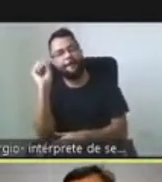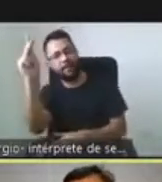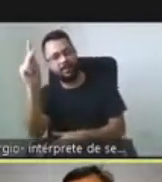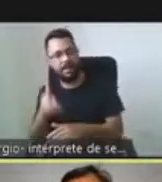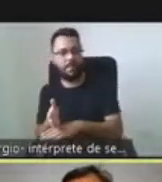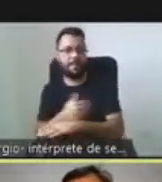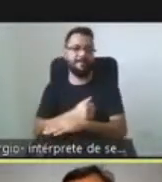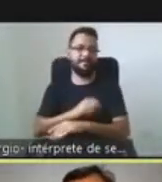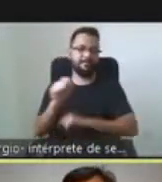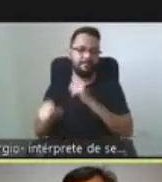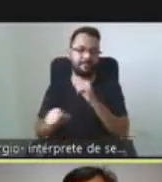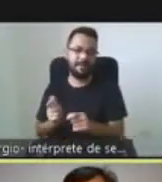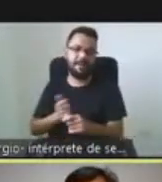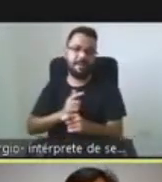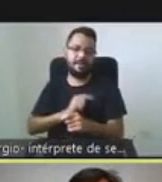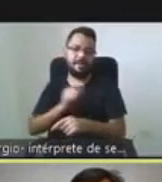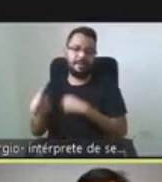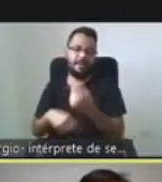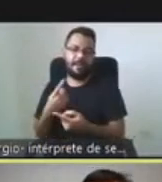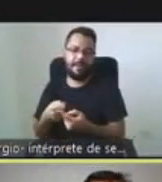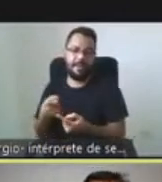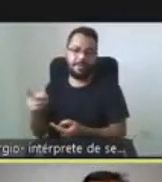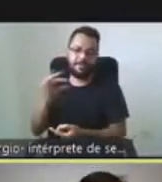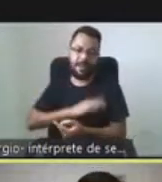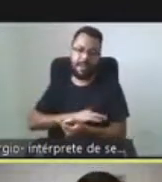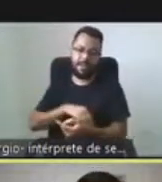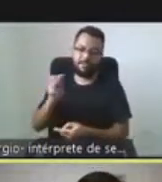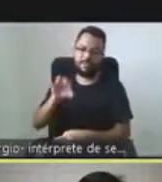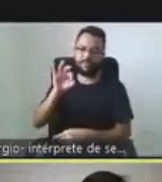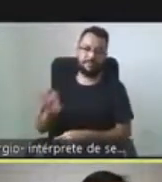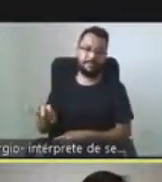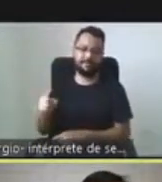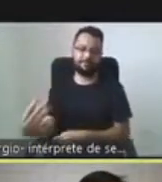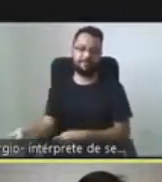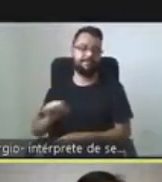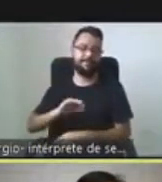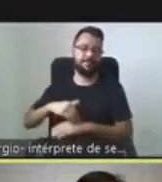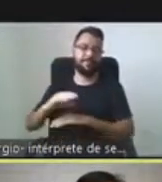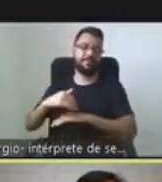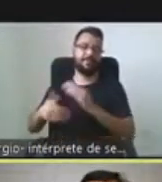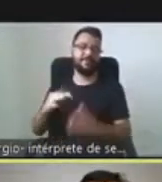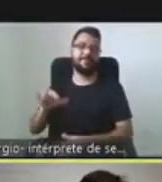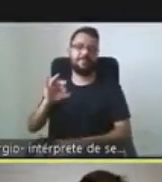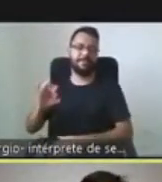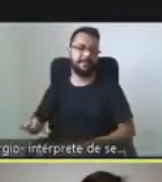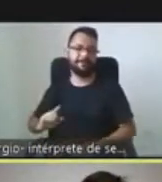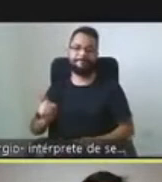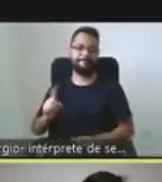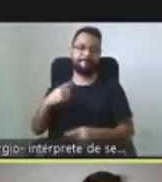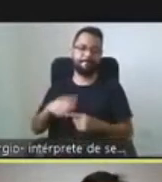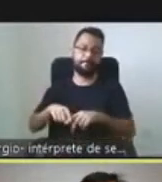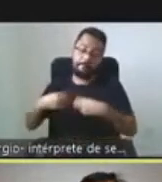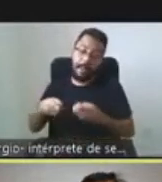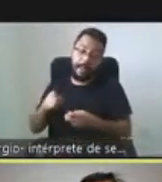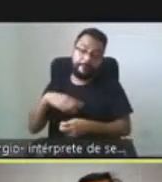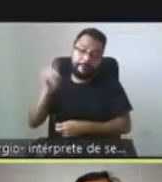entonces tiene una pensión parcial, no recibe todo el dinero como si hubiera trabajado todos los años, a pesar de tener una